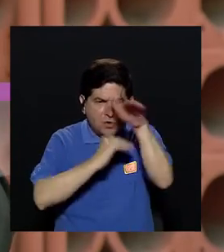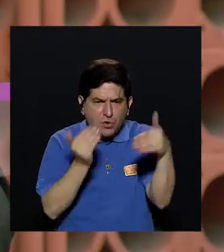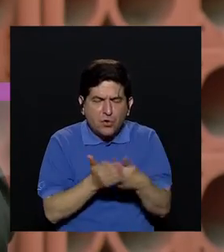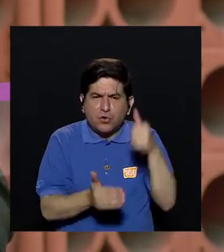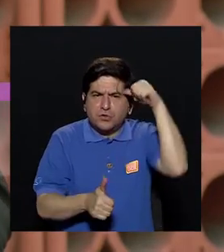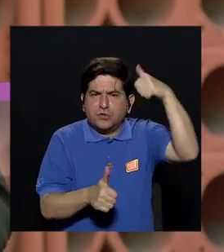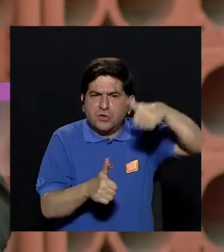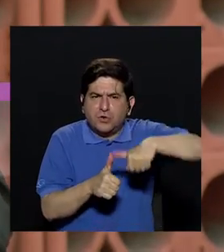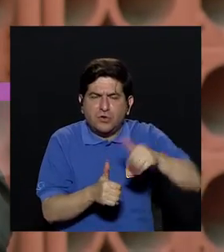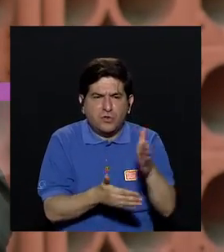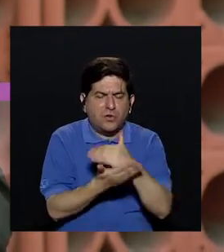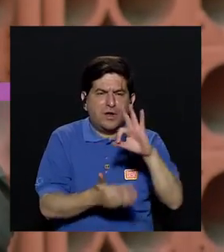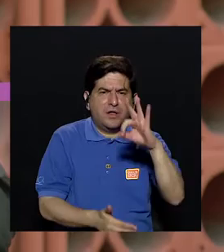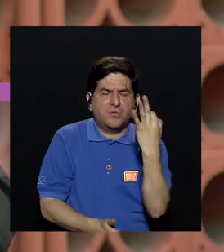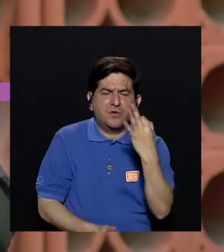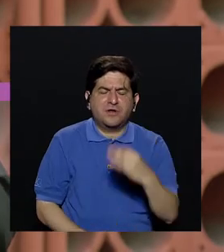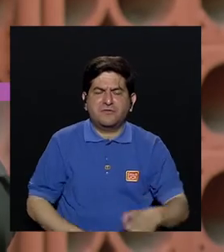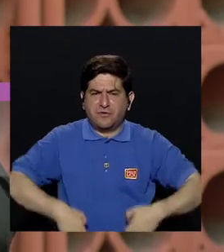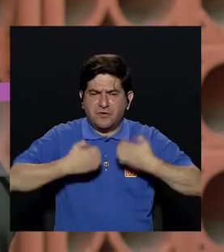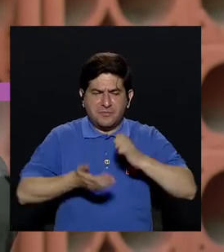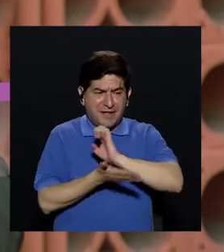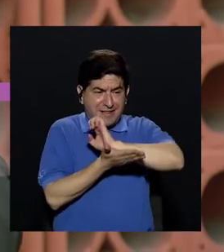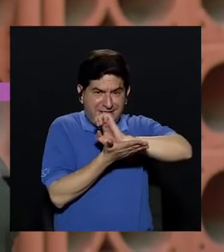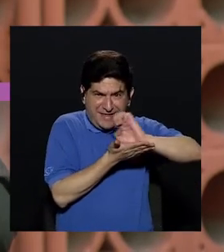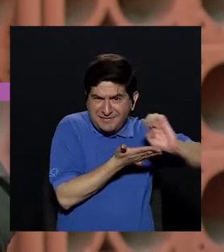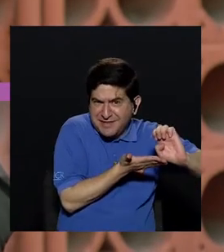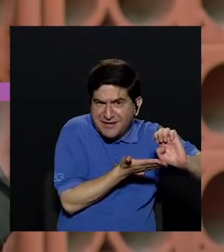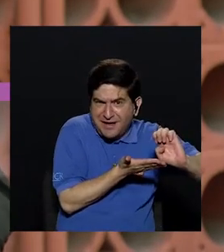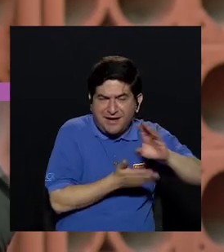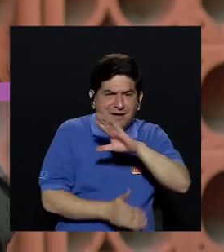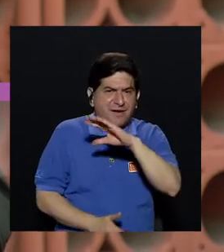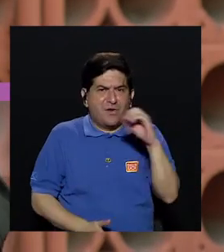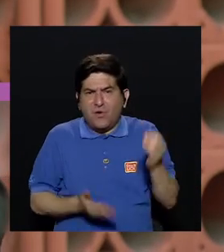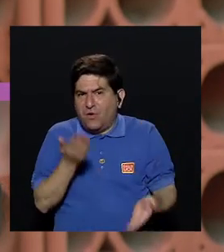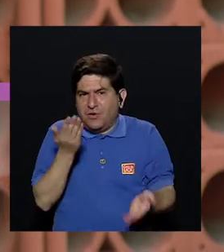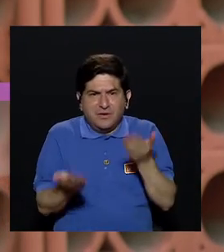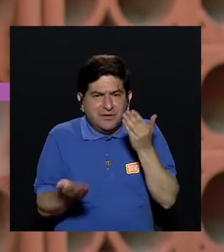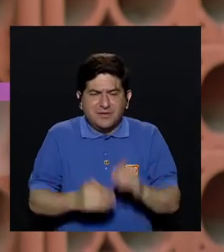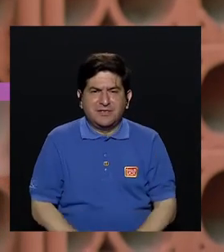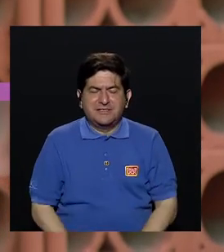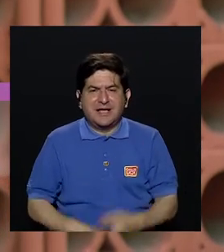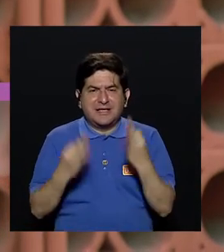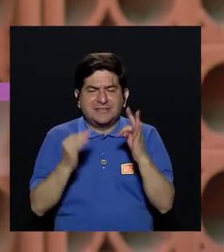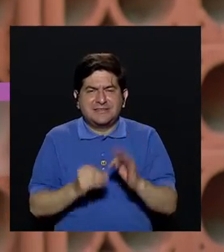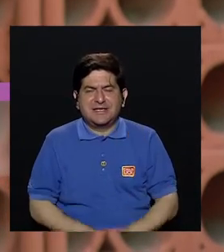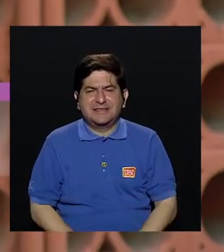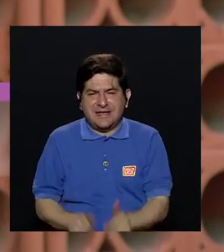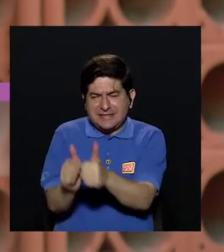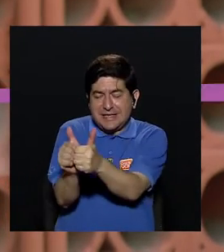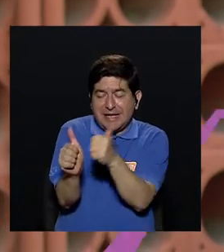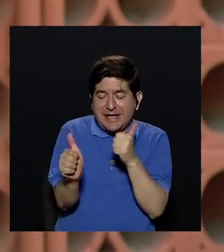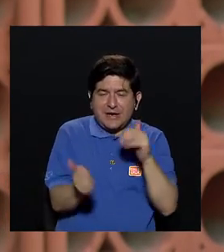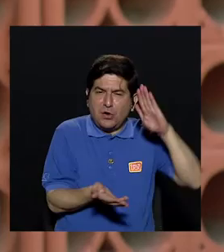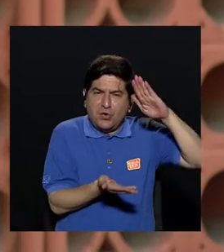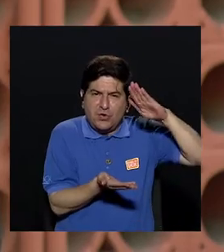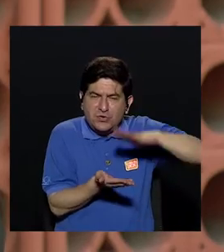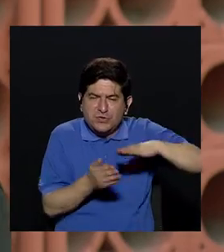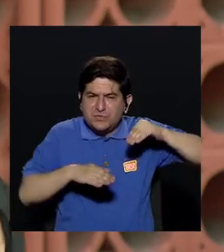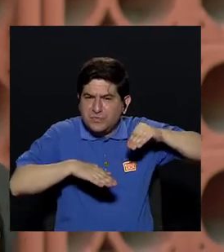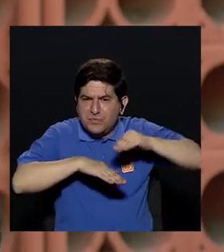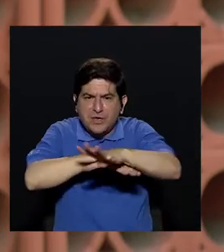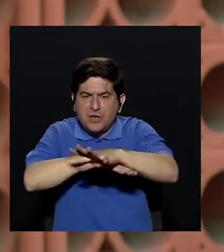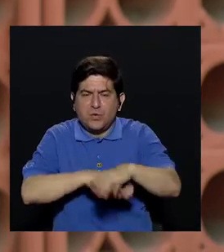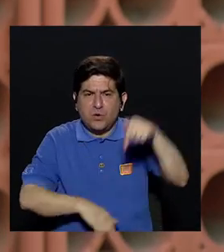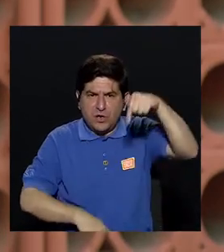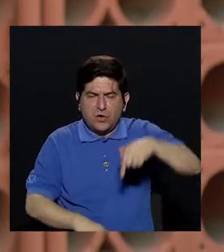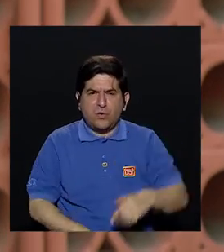todo esto, doctor, ¿existe alguna manera de prevenirlo o existe alguna manera de retardar o aminorar sus efectos